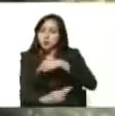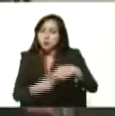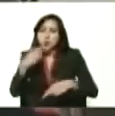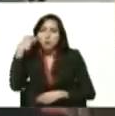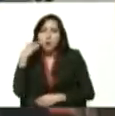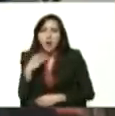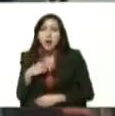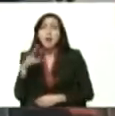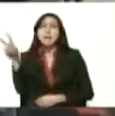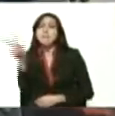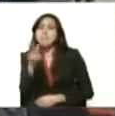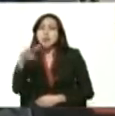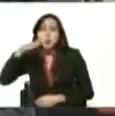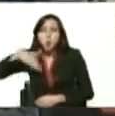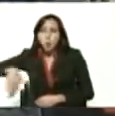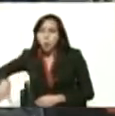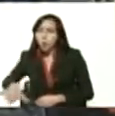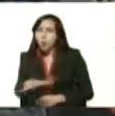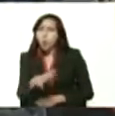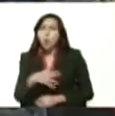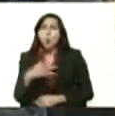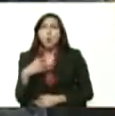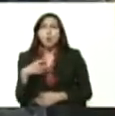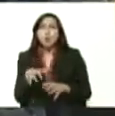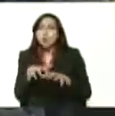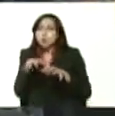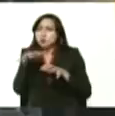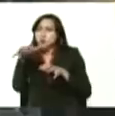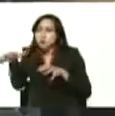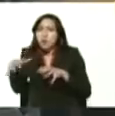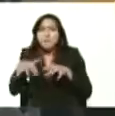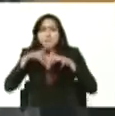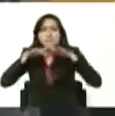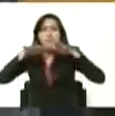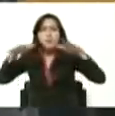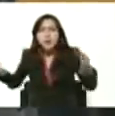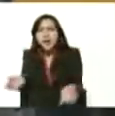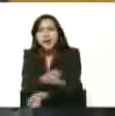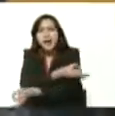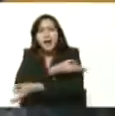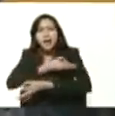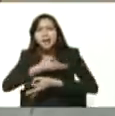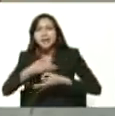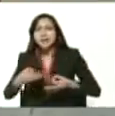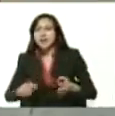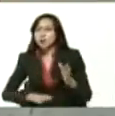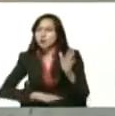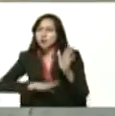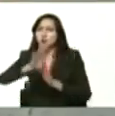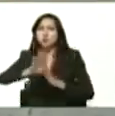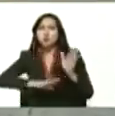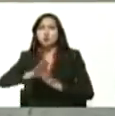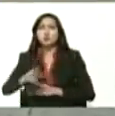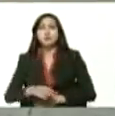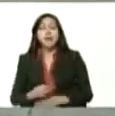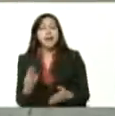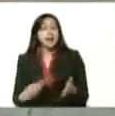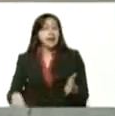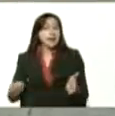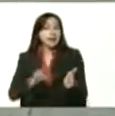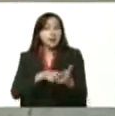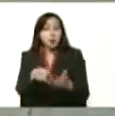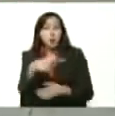pueblo de Venezuela mayor producción y mayor calidad por eso que hoy ratificamos lo que usted